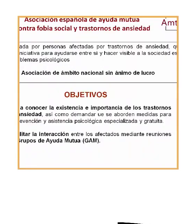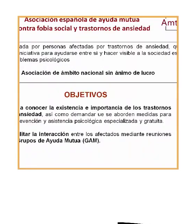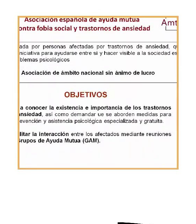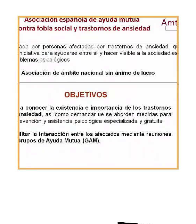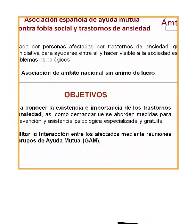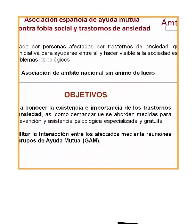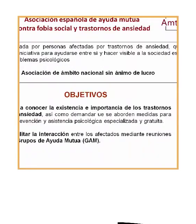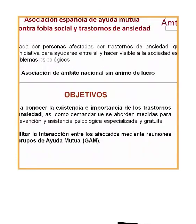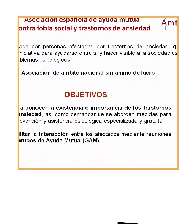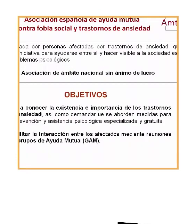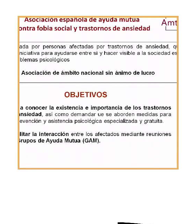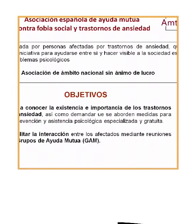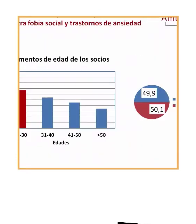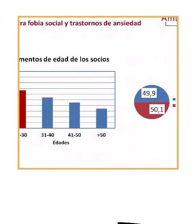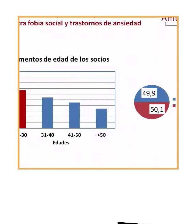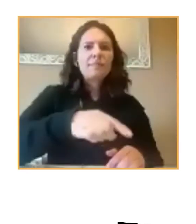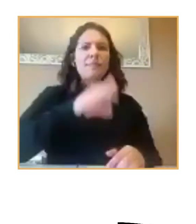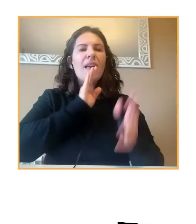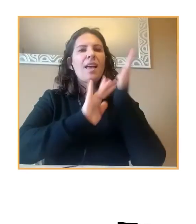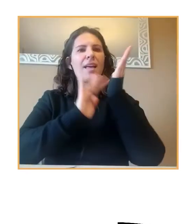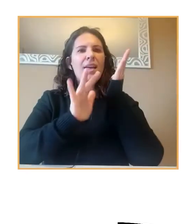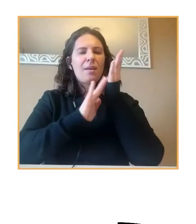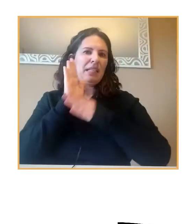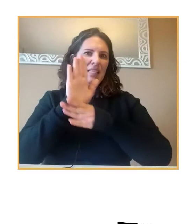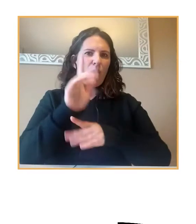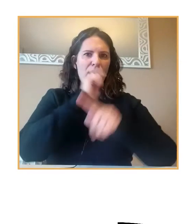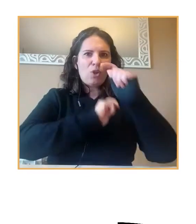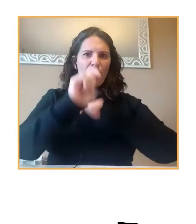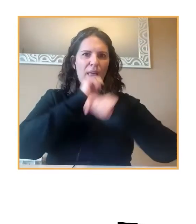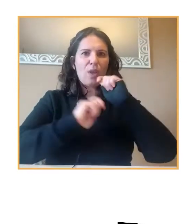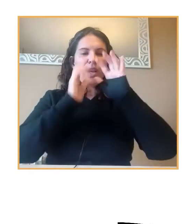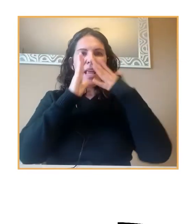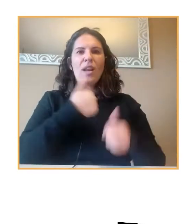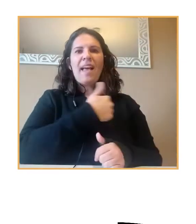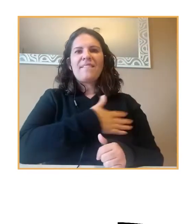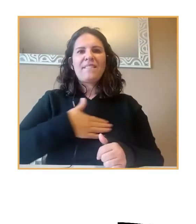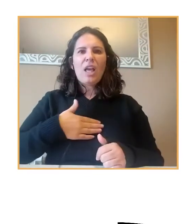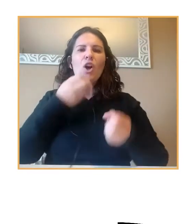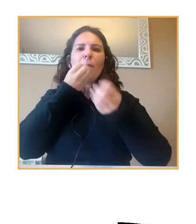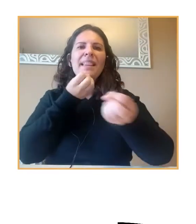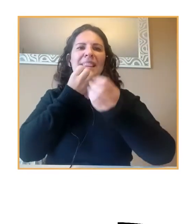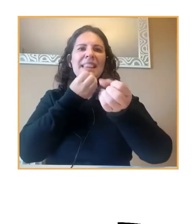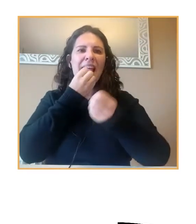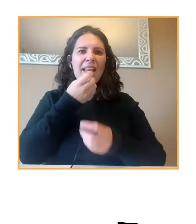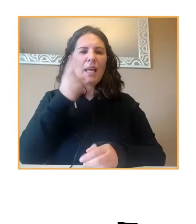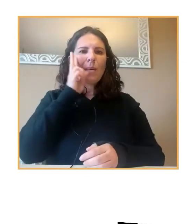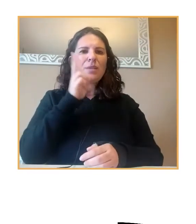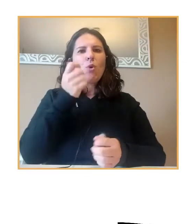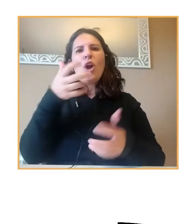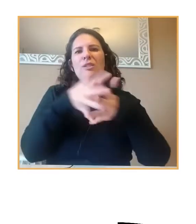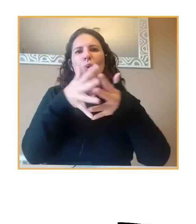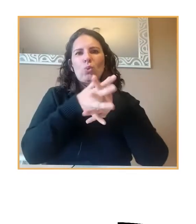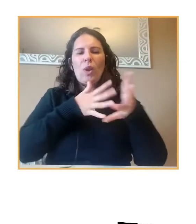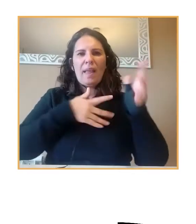Bueno, he comentado un poco, lo he presentado en la asociación y, como quería comentar ahora, es ver un poco la estructura de nuestra asociación. Esta es la